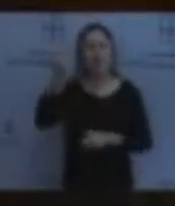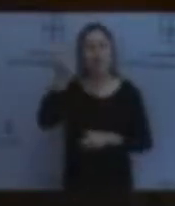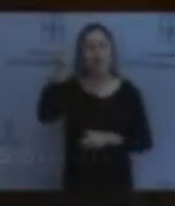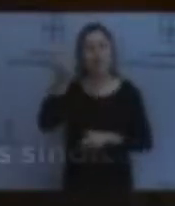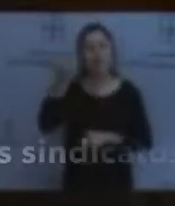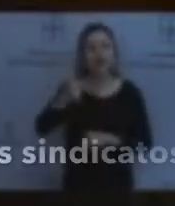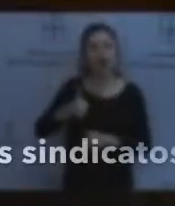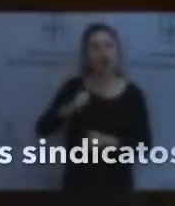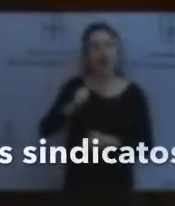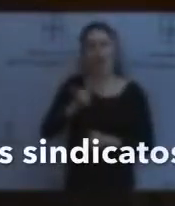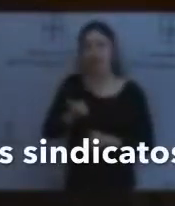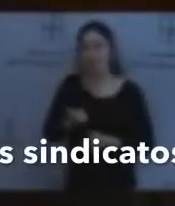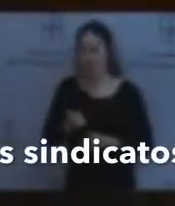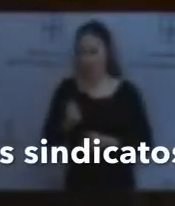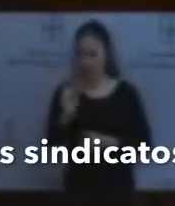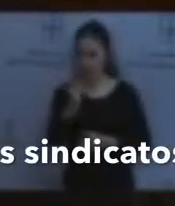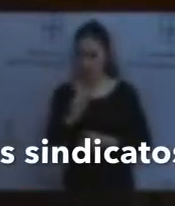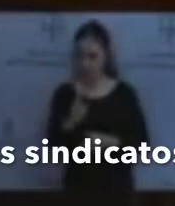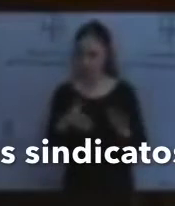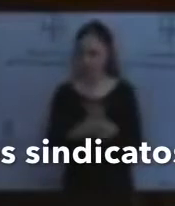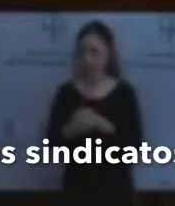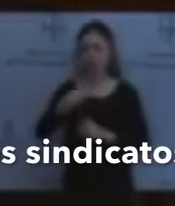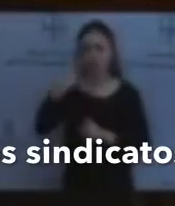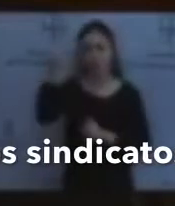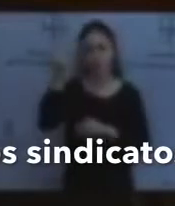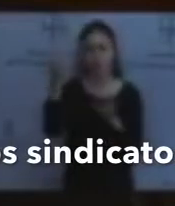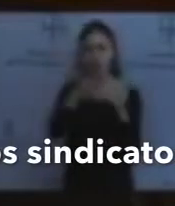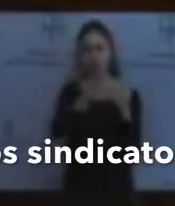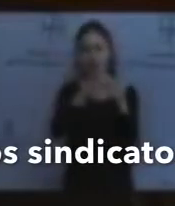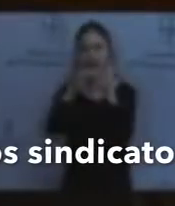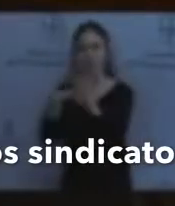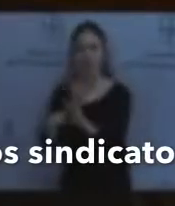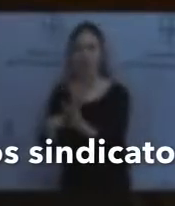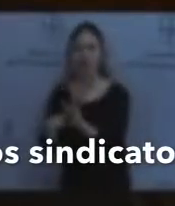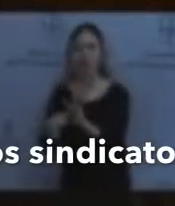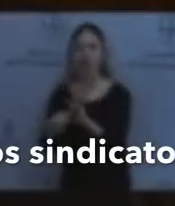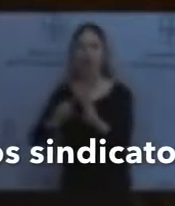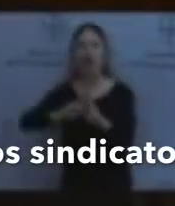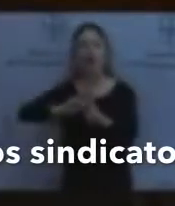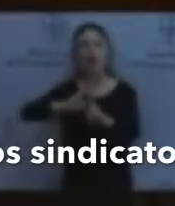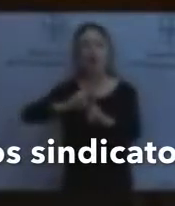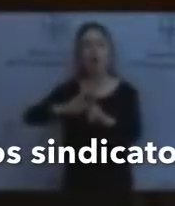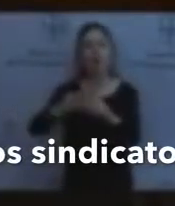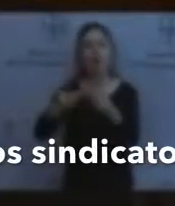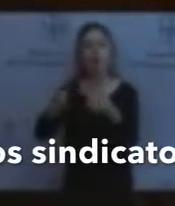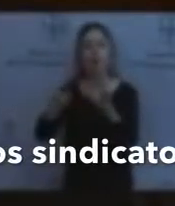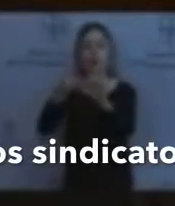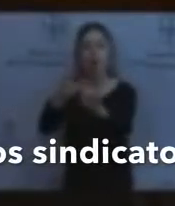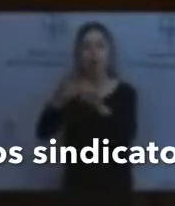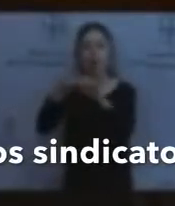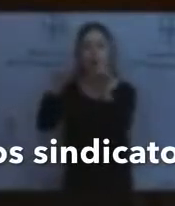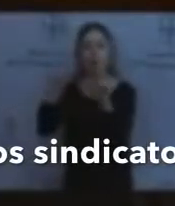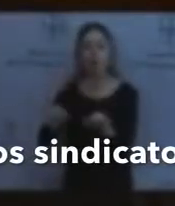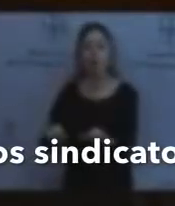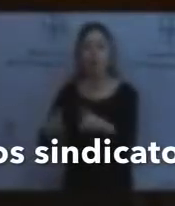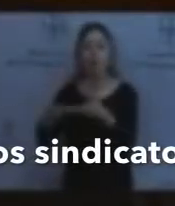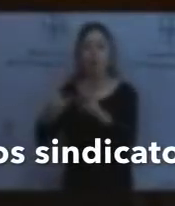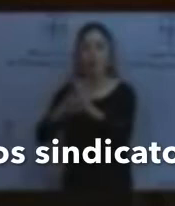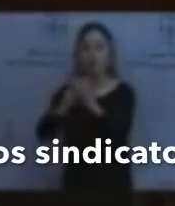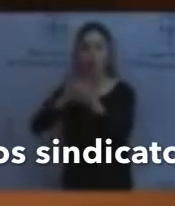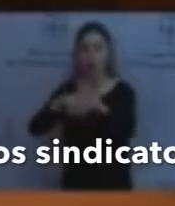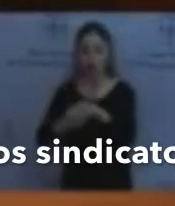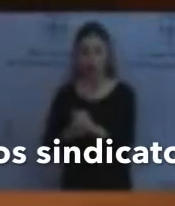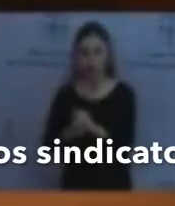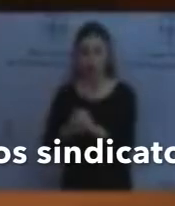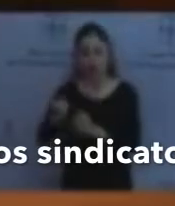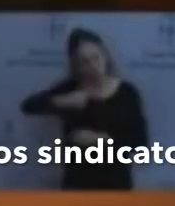con el nuevo frente abierto por Vox para acabar con el modelo democrático que tanto nos ha costado y que ahora pasa